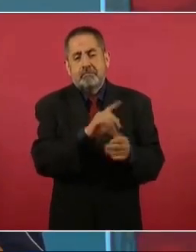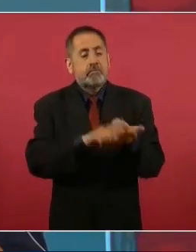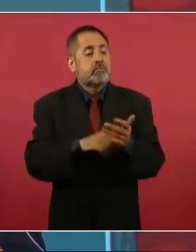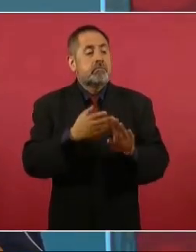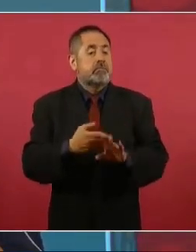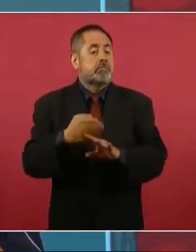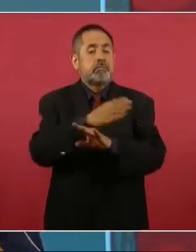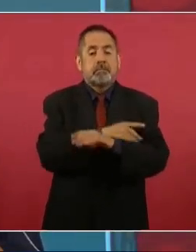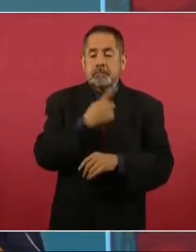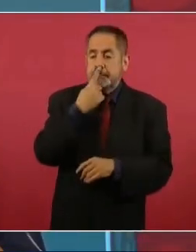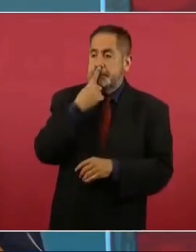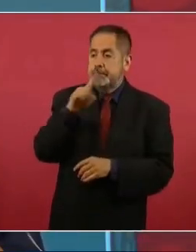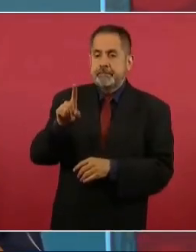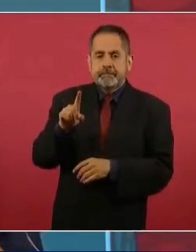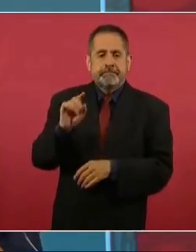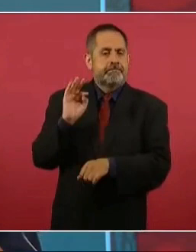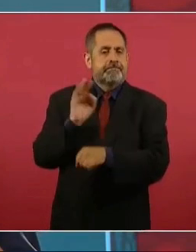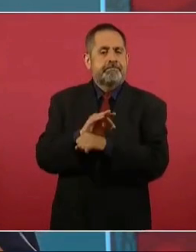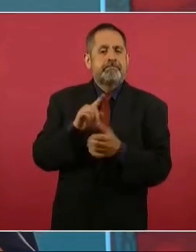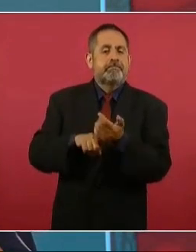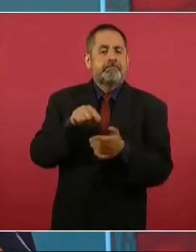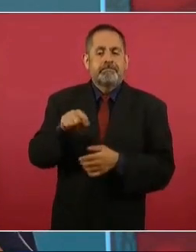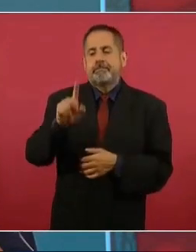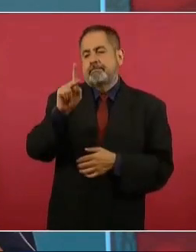fueron concedidos por el Poder Judicial.